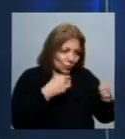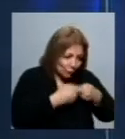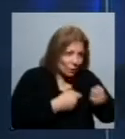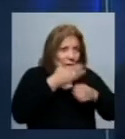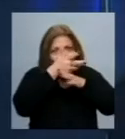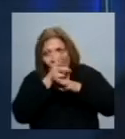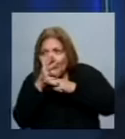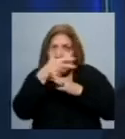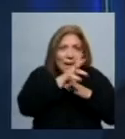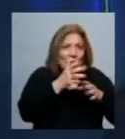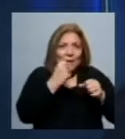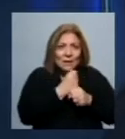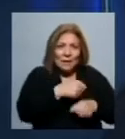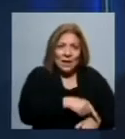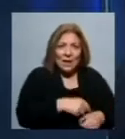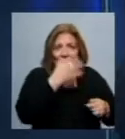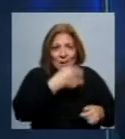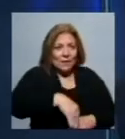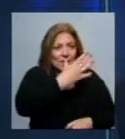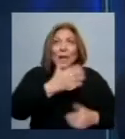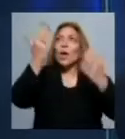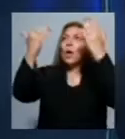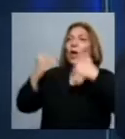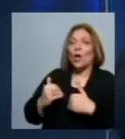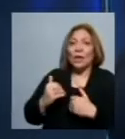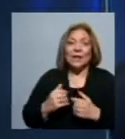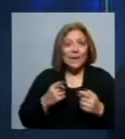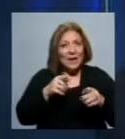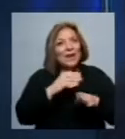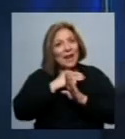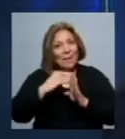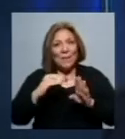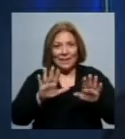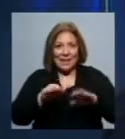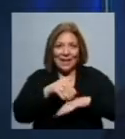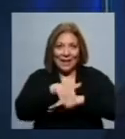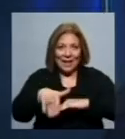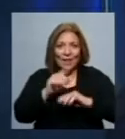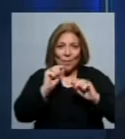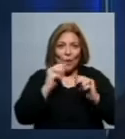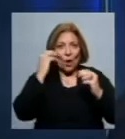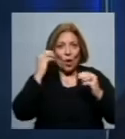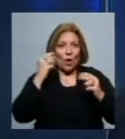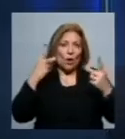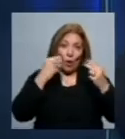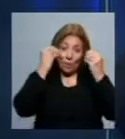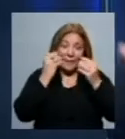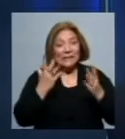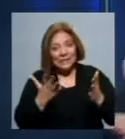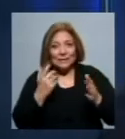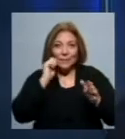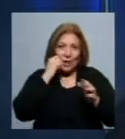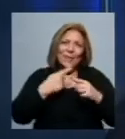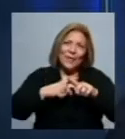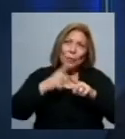camarógrafos, etc. Yo sé que a veces poner un límite arbitrario puede resultar complicado. Eso se puede